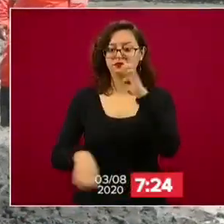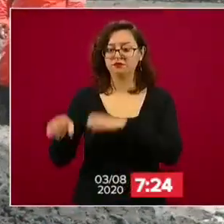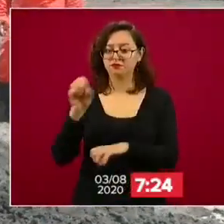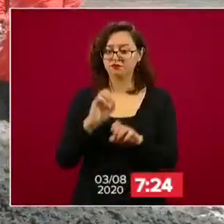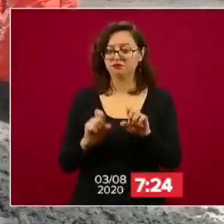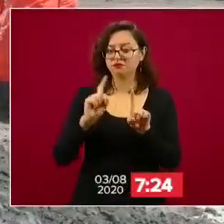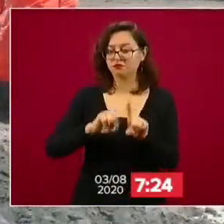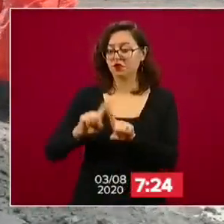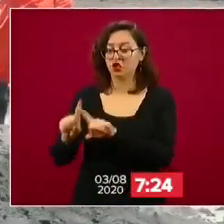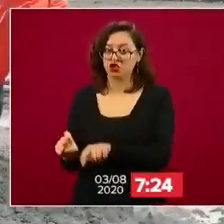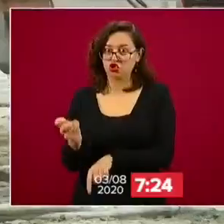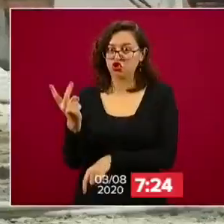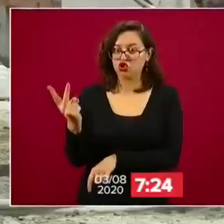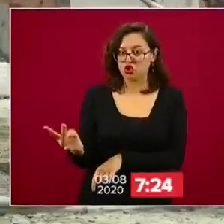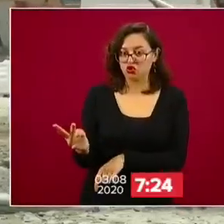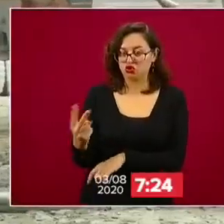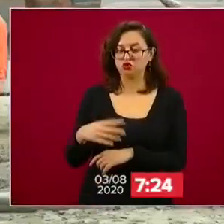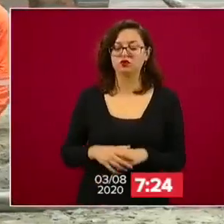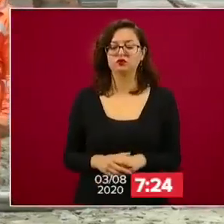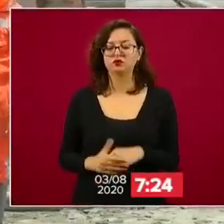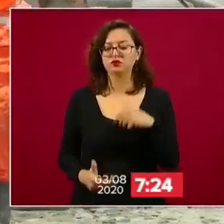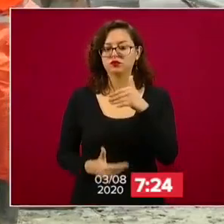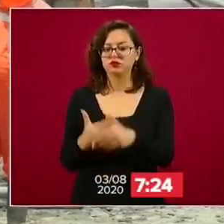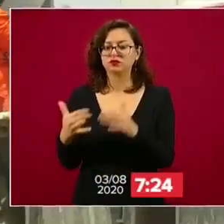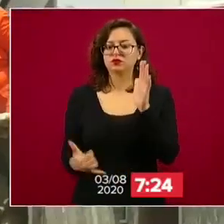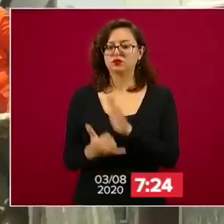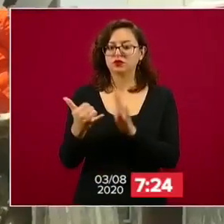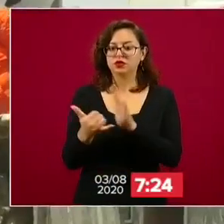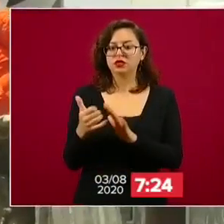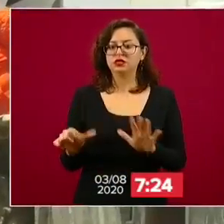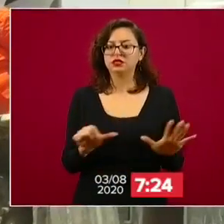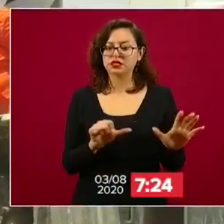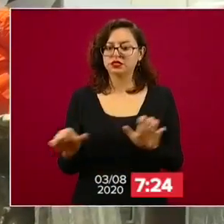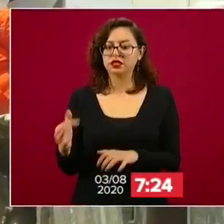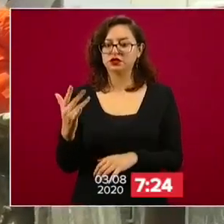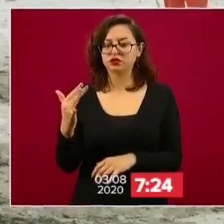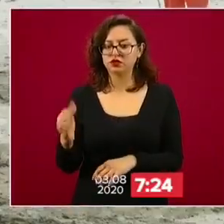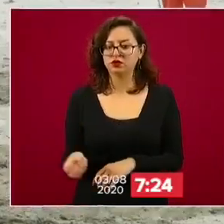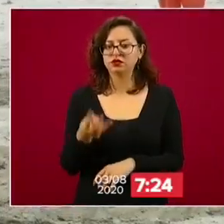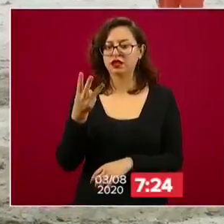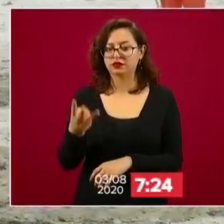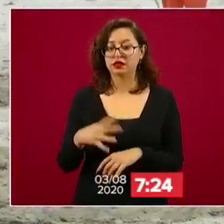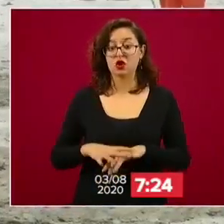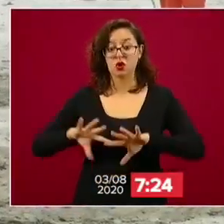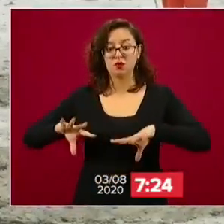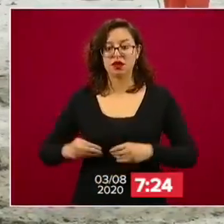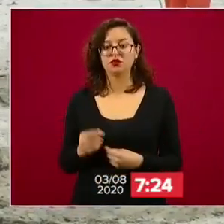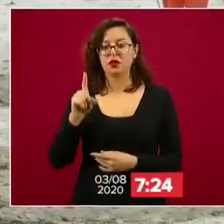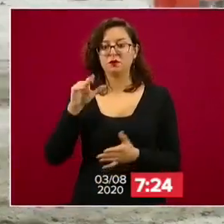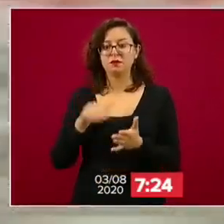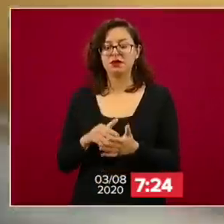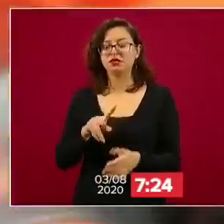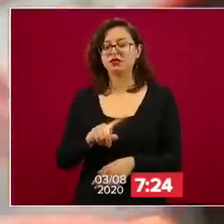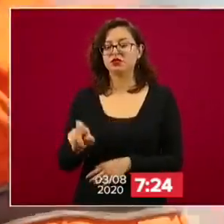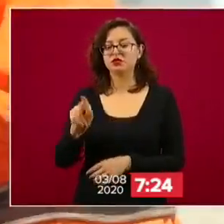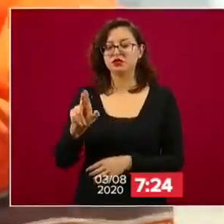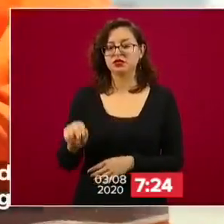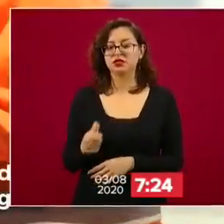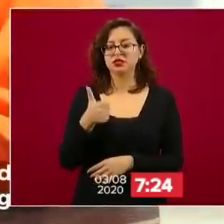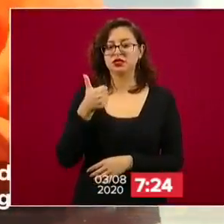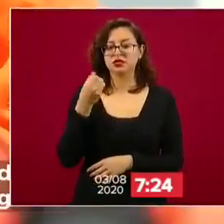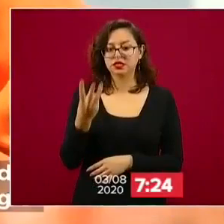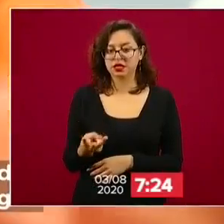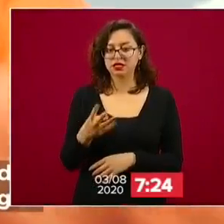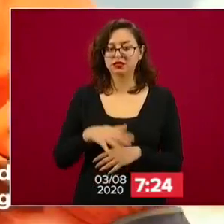e ICA Fluor, se llevan construidas 653 pilas de un total de 1,183. En el